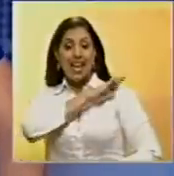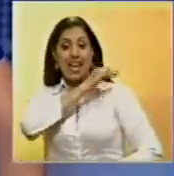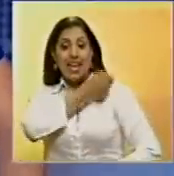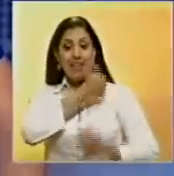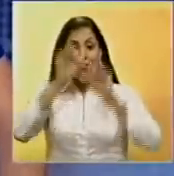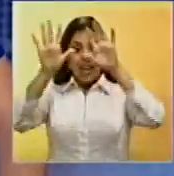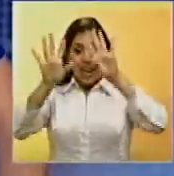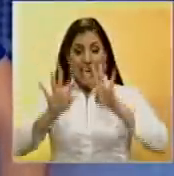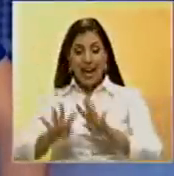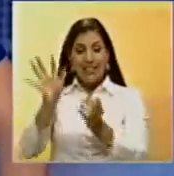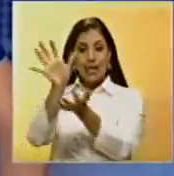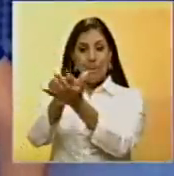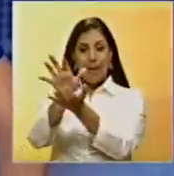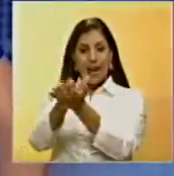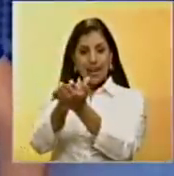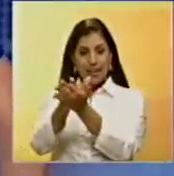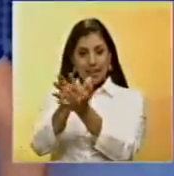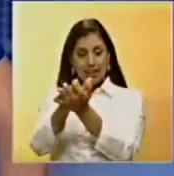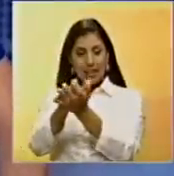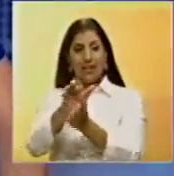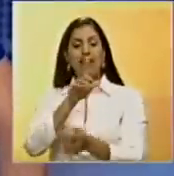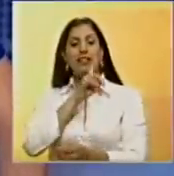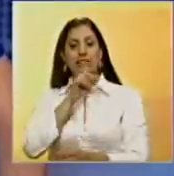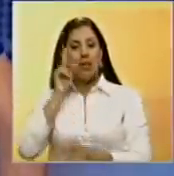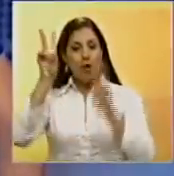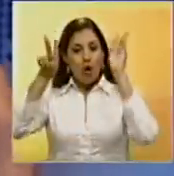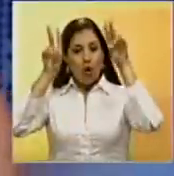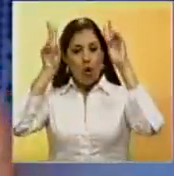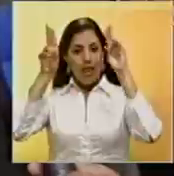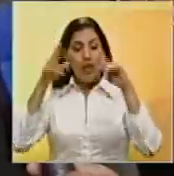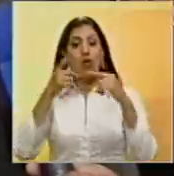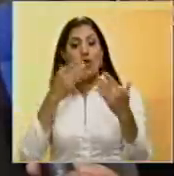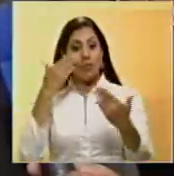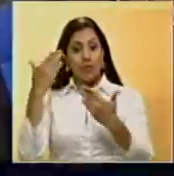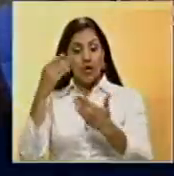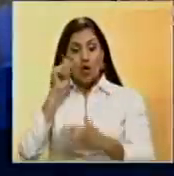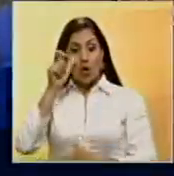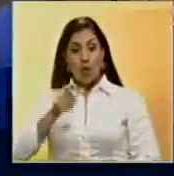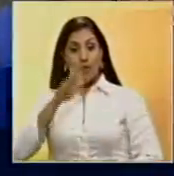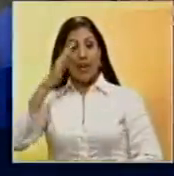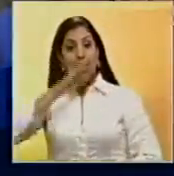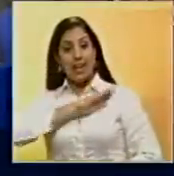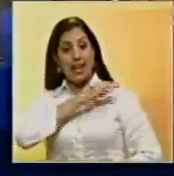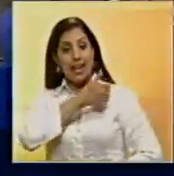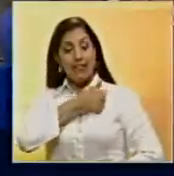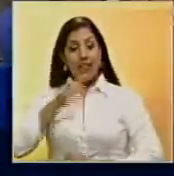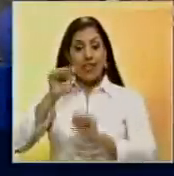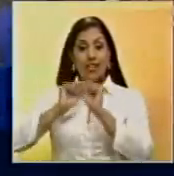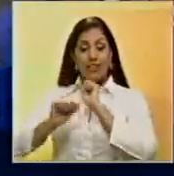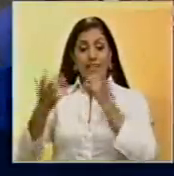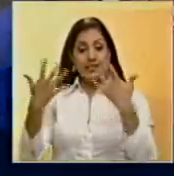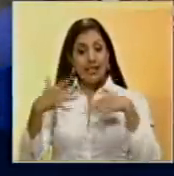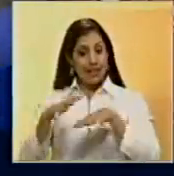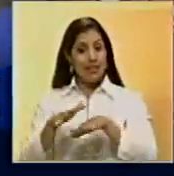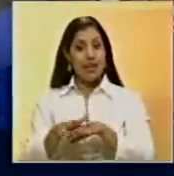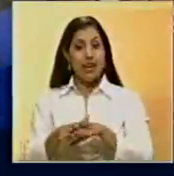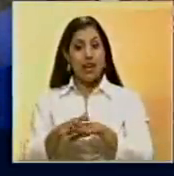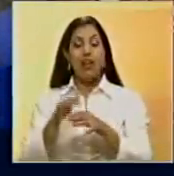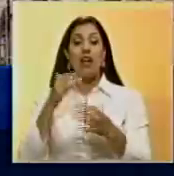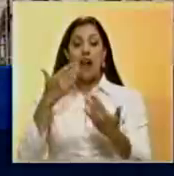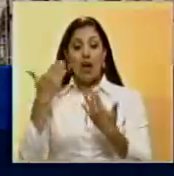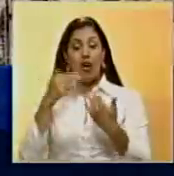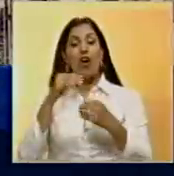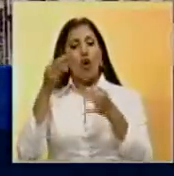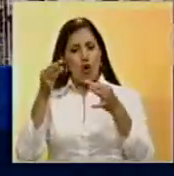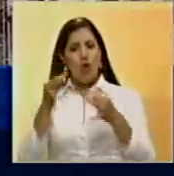Teófilo Rodríguez Corzola, alias El Conejo. Víctor Ortiz, jefe de la región de defensa integral marítima e insular,